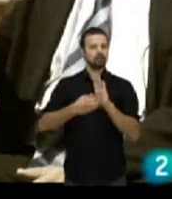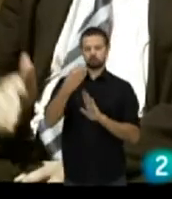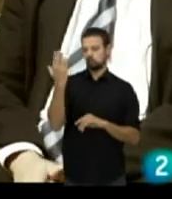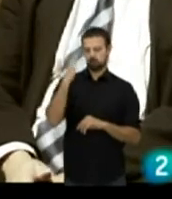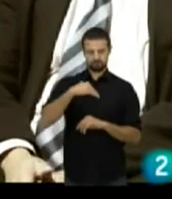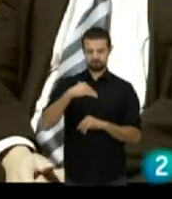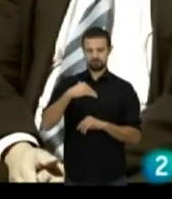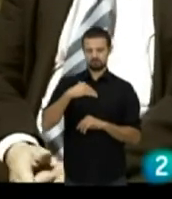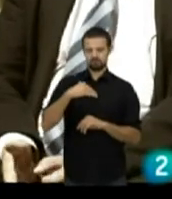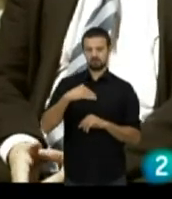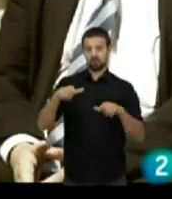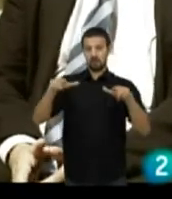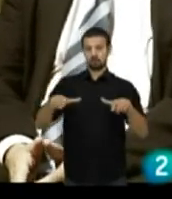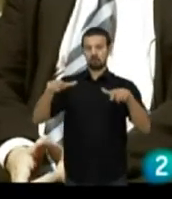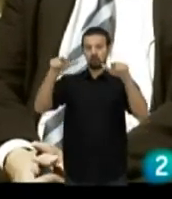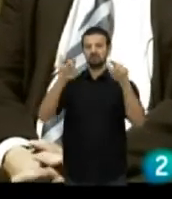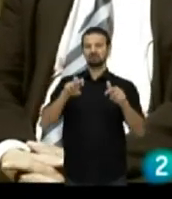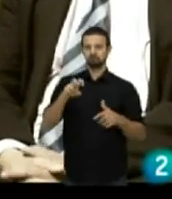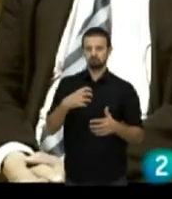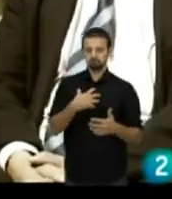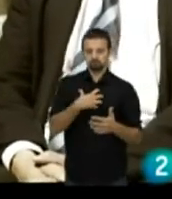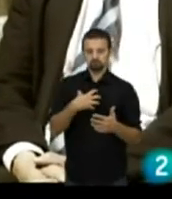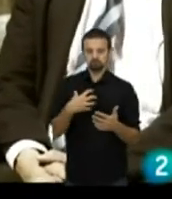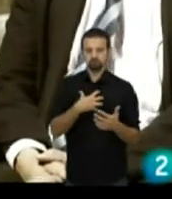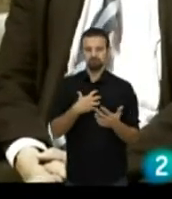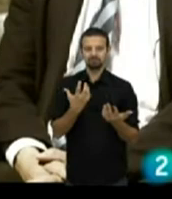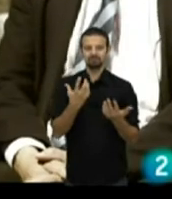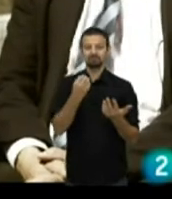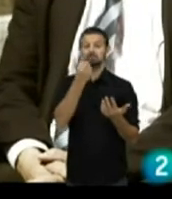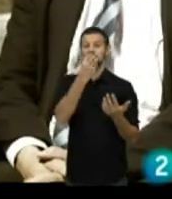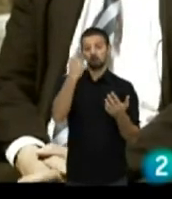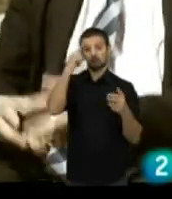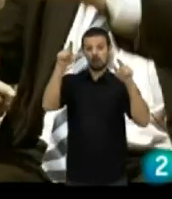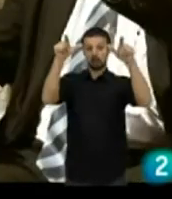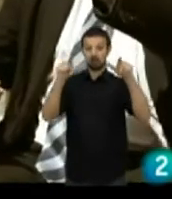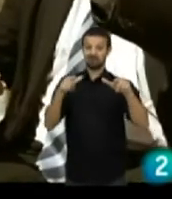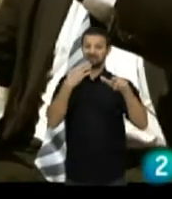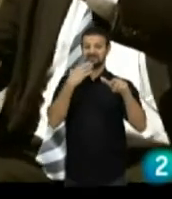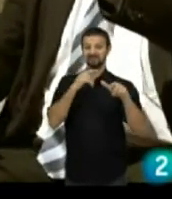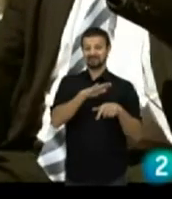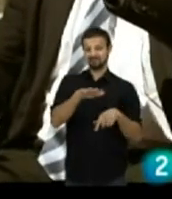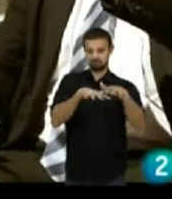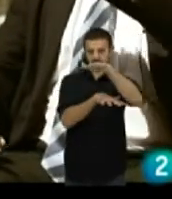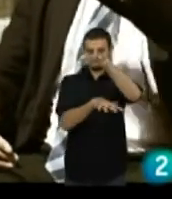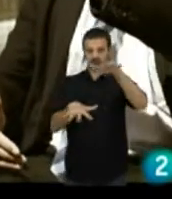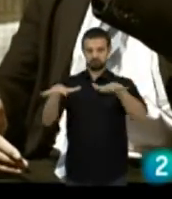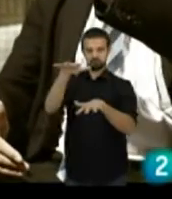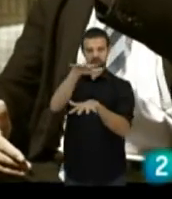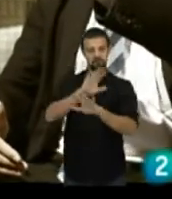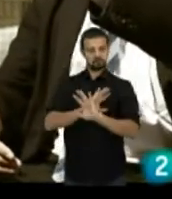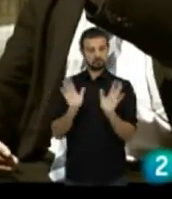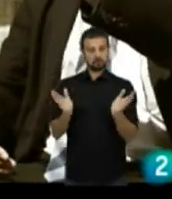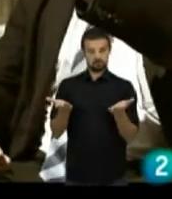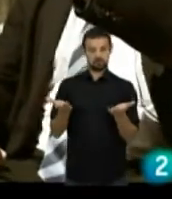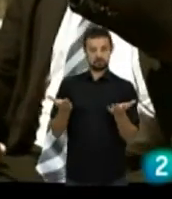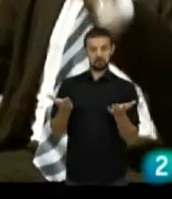ascensor. Entonces toda la cuestión estaba en que bajaran, que cambiaran, que si el tercero estaba abajo y el cuarto arriba y